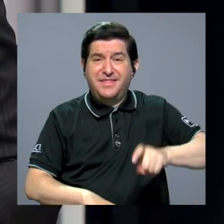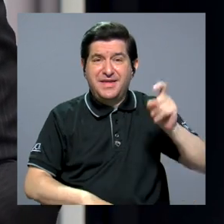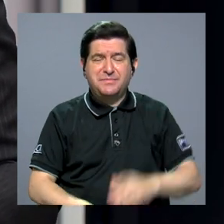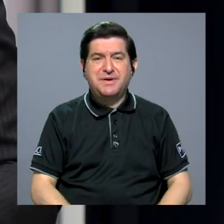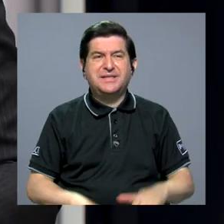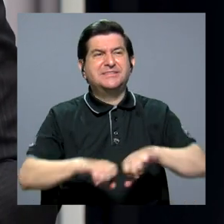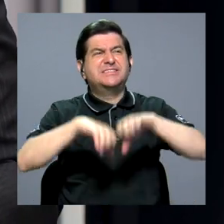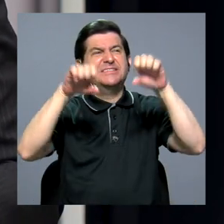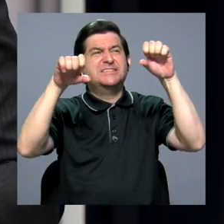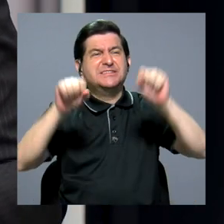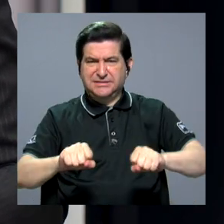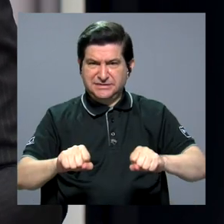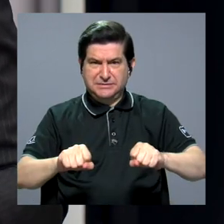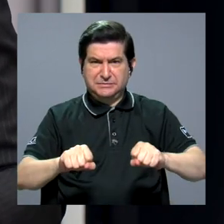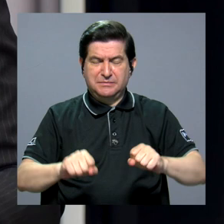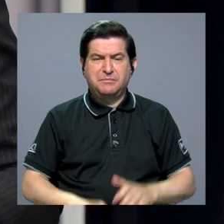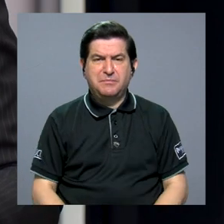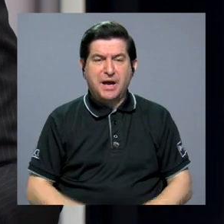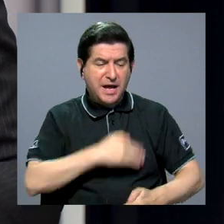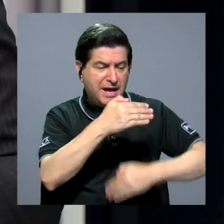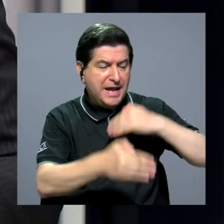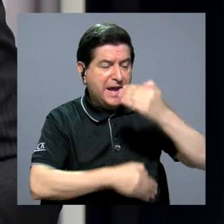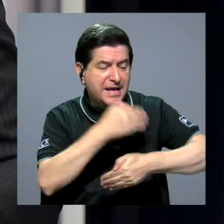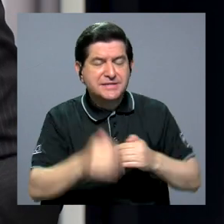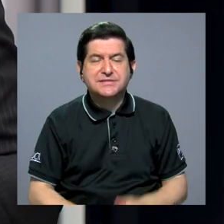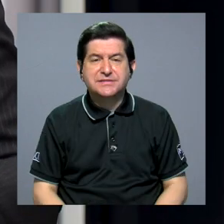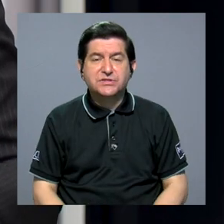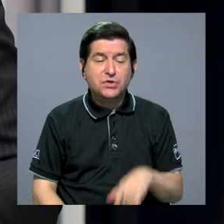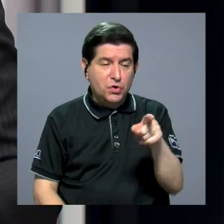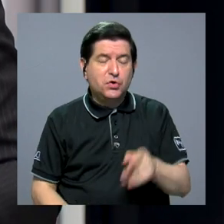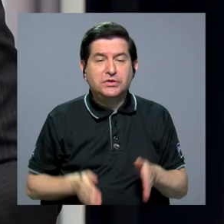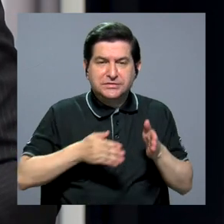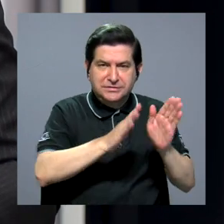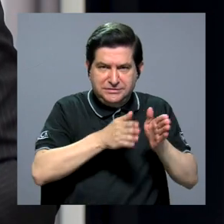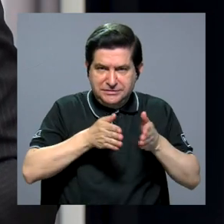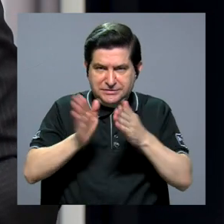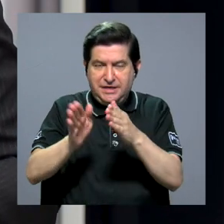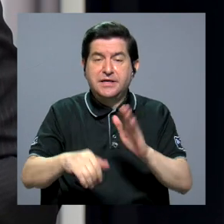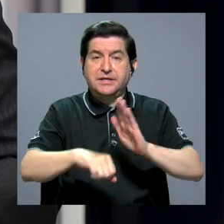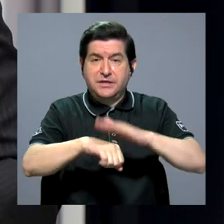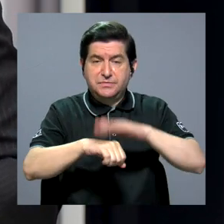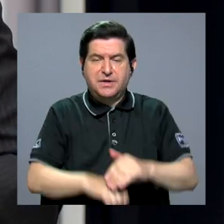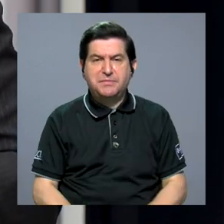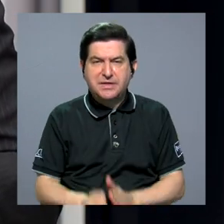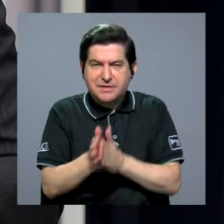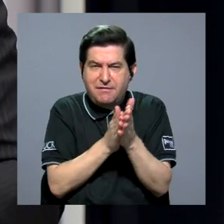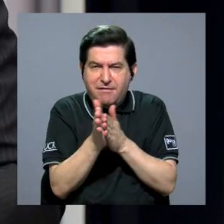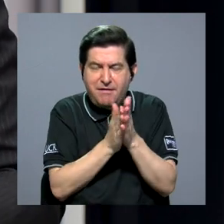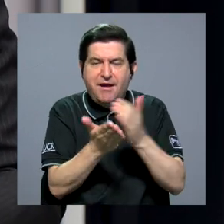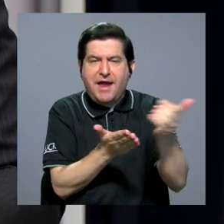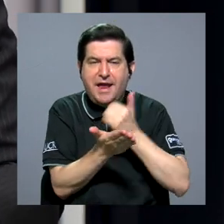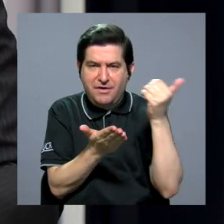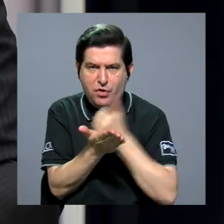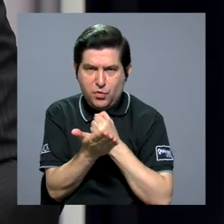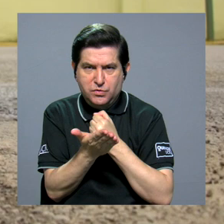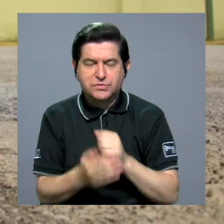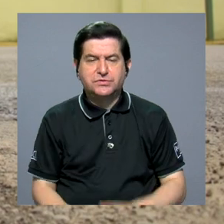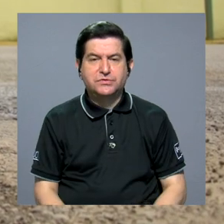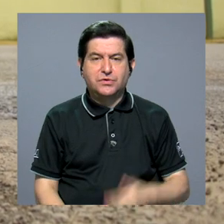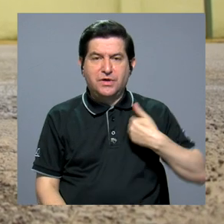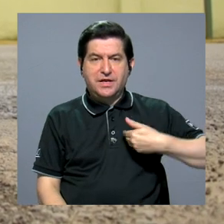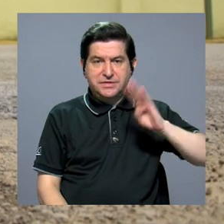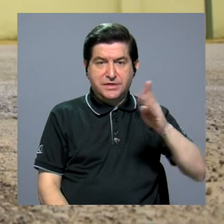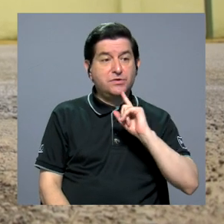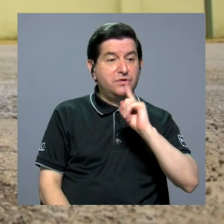además necesitamos un sistema de gestión de activos viales que nos permita optimizar los recursos.